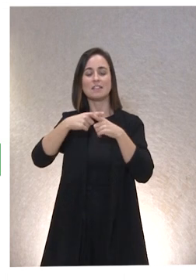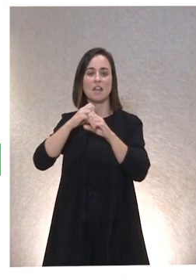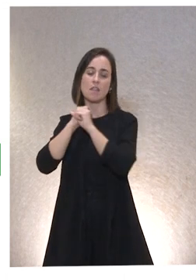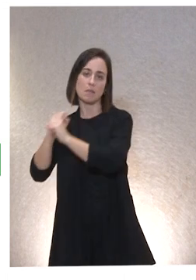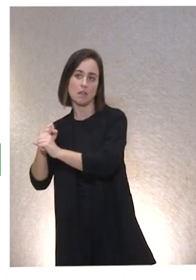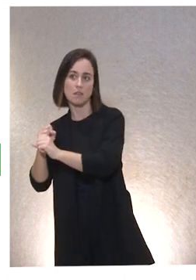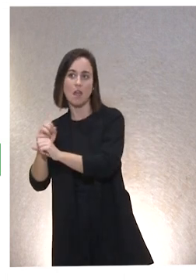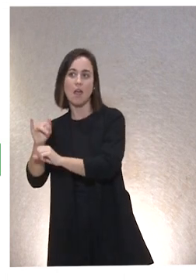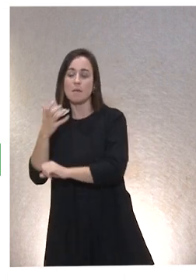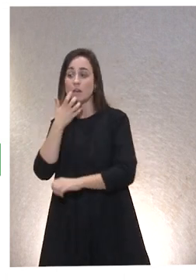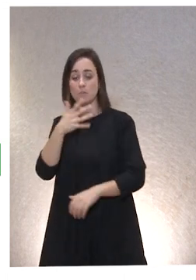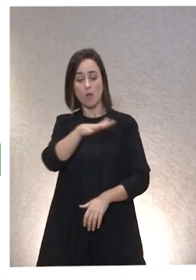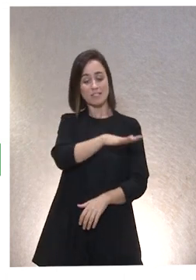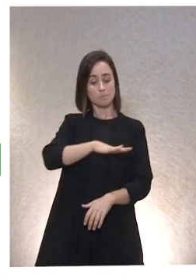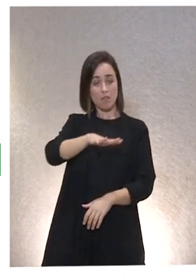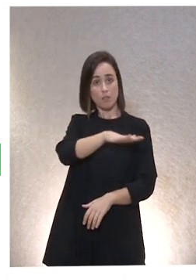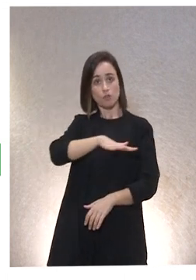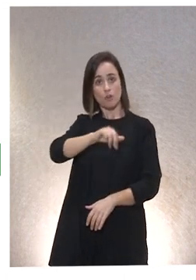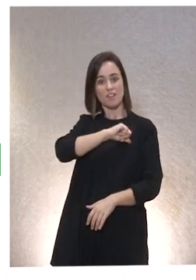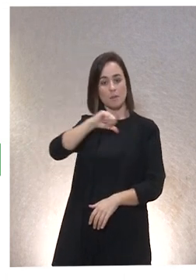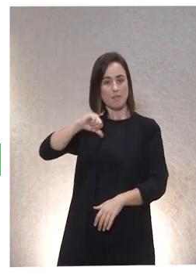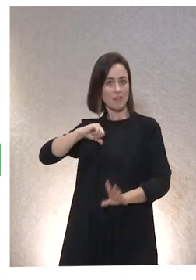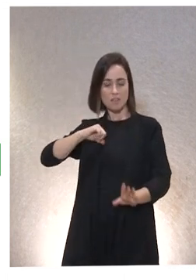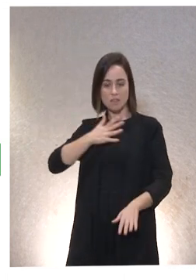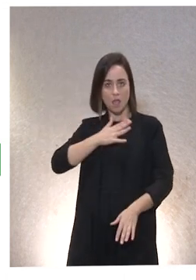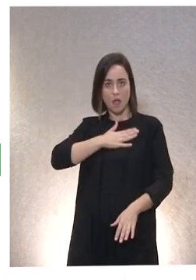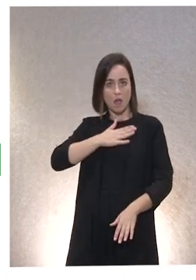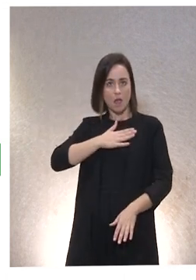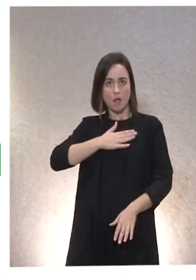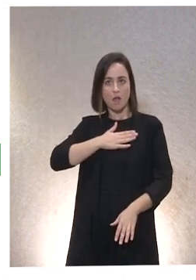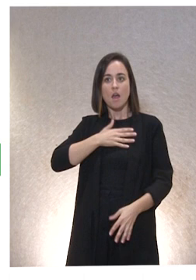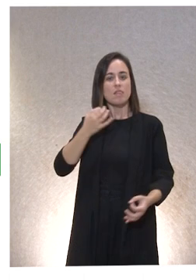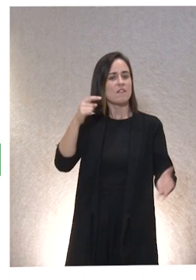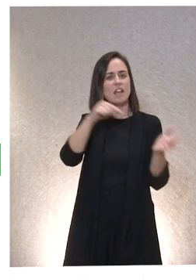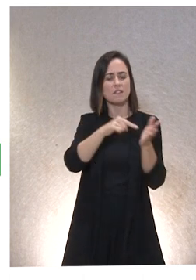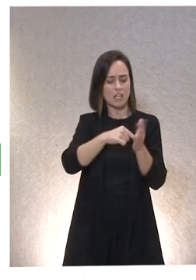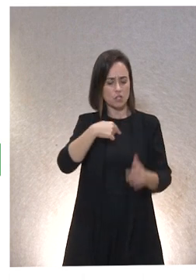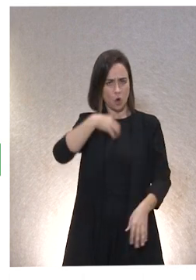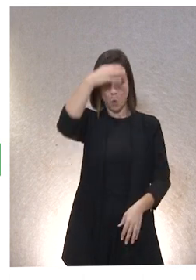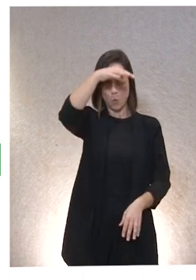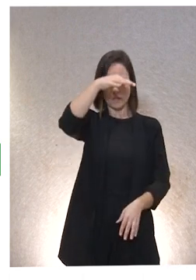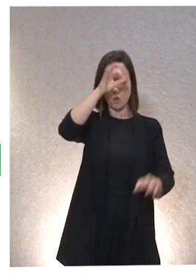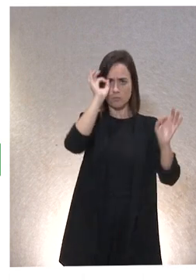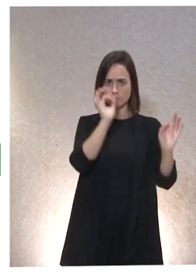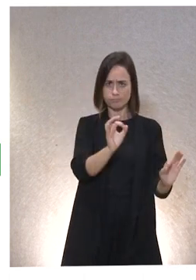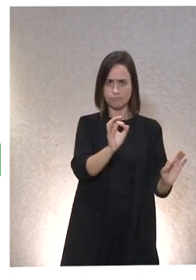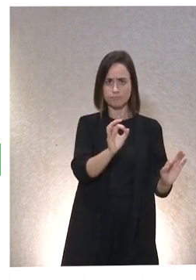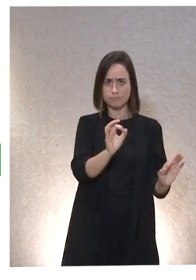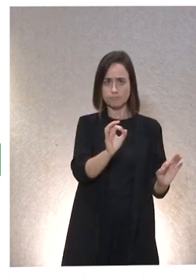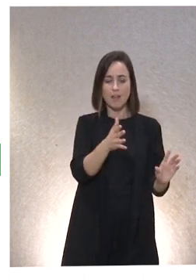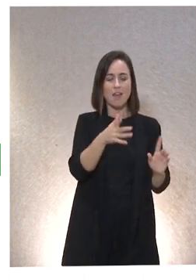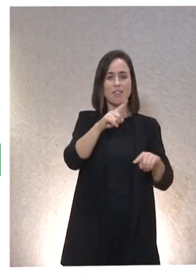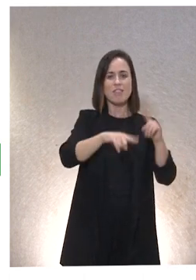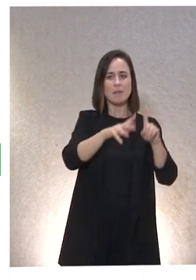espacios de independencia personal, que hay que reivindicar, en los que somos únicos, en marcos